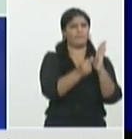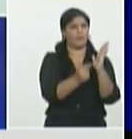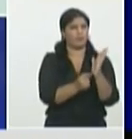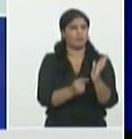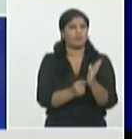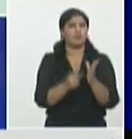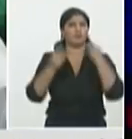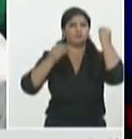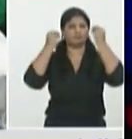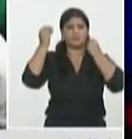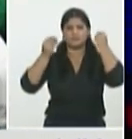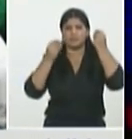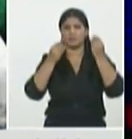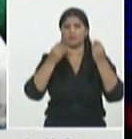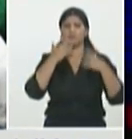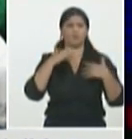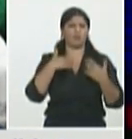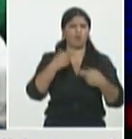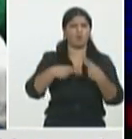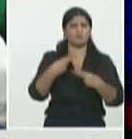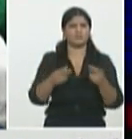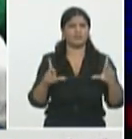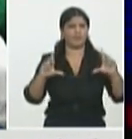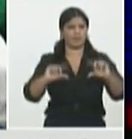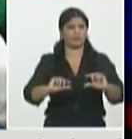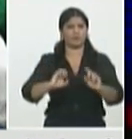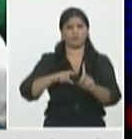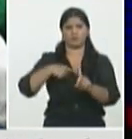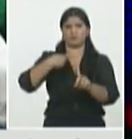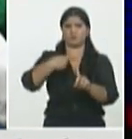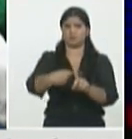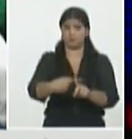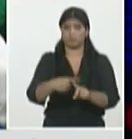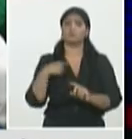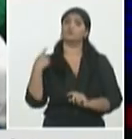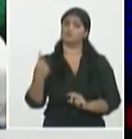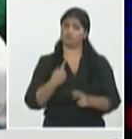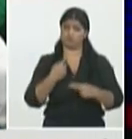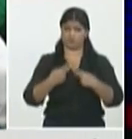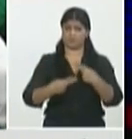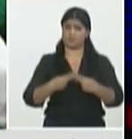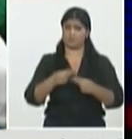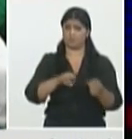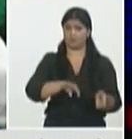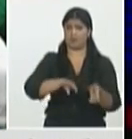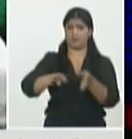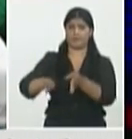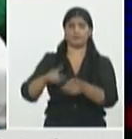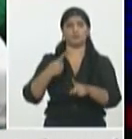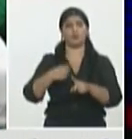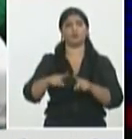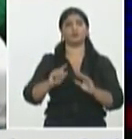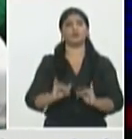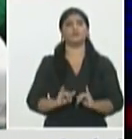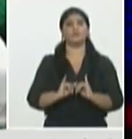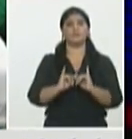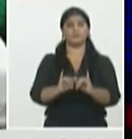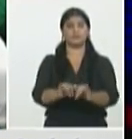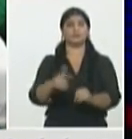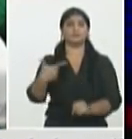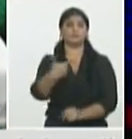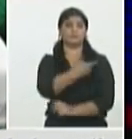para que esto se logre revertir por otro lado la intervención